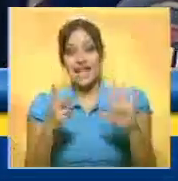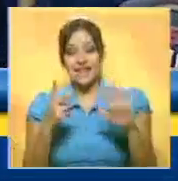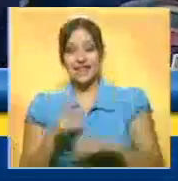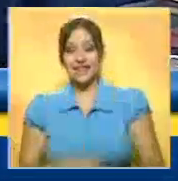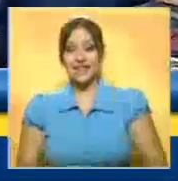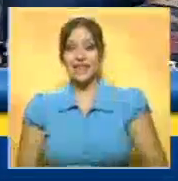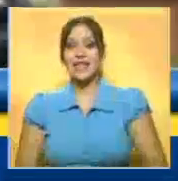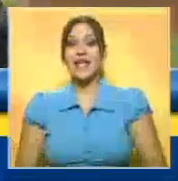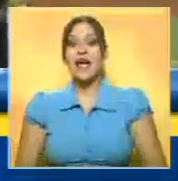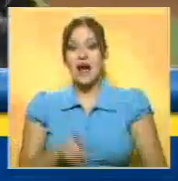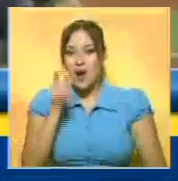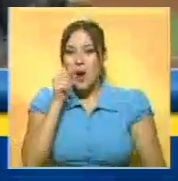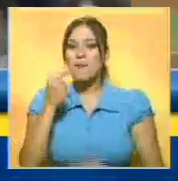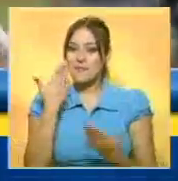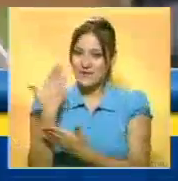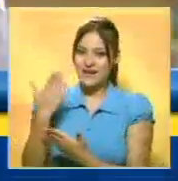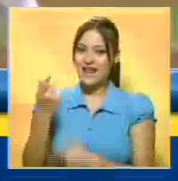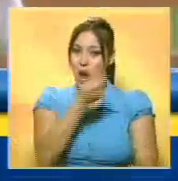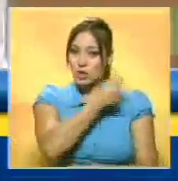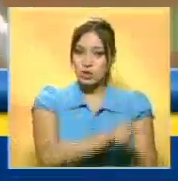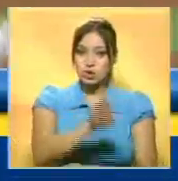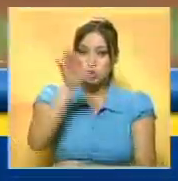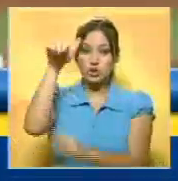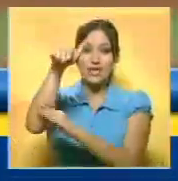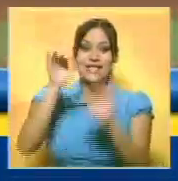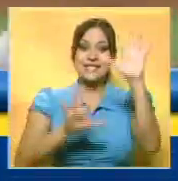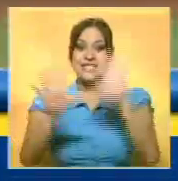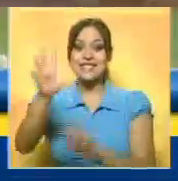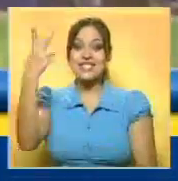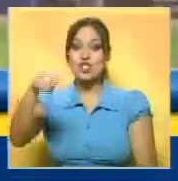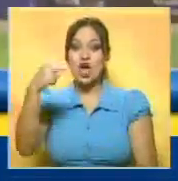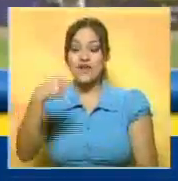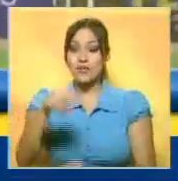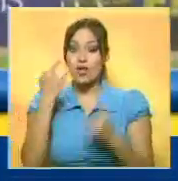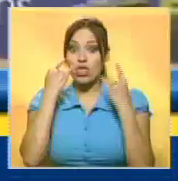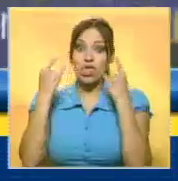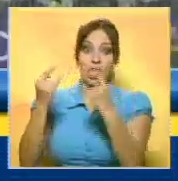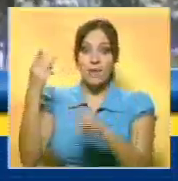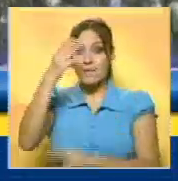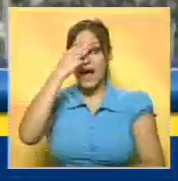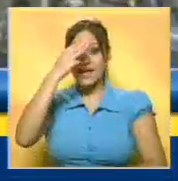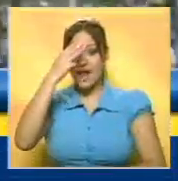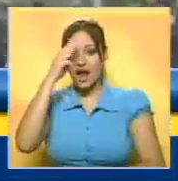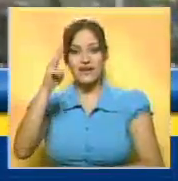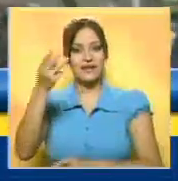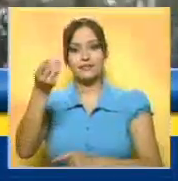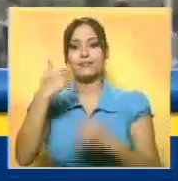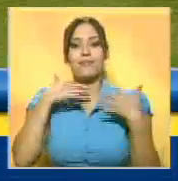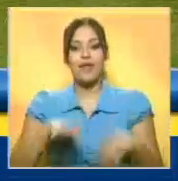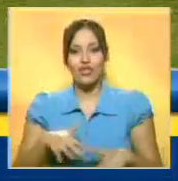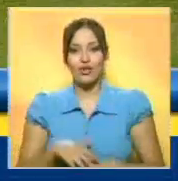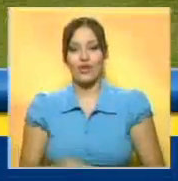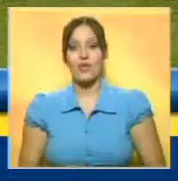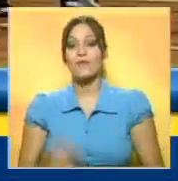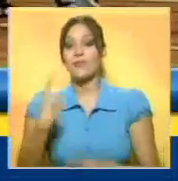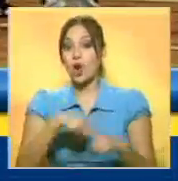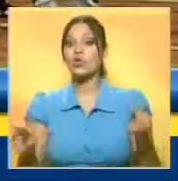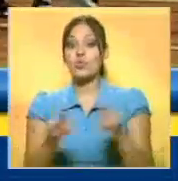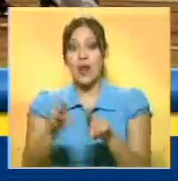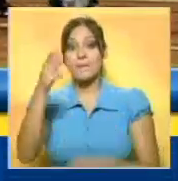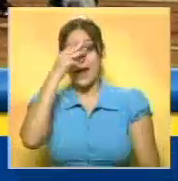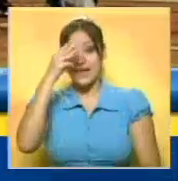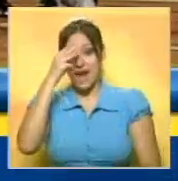Uno de ellos fue el de Josh Kroger el pasado 15 de noviembre que dejó al Magallanes tendido en el terreno. Sin embargo, los